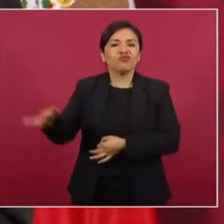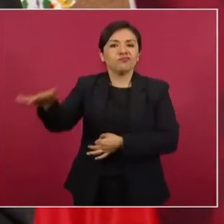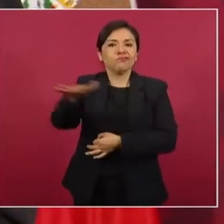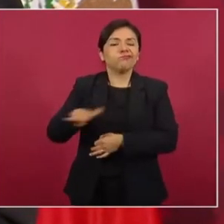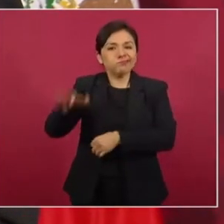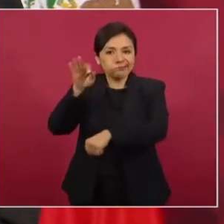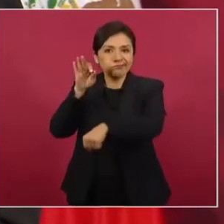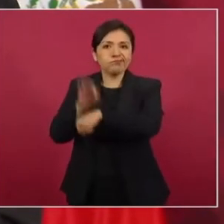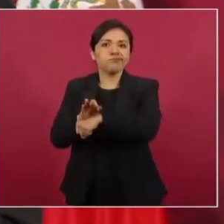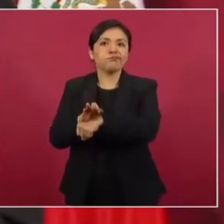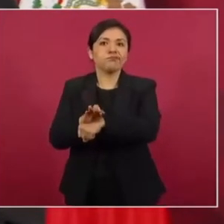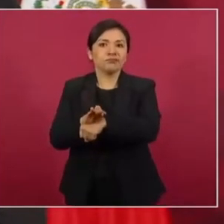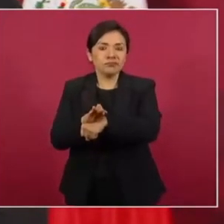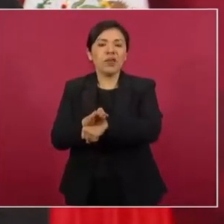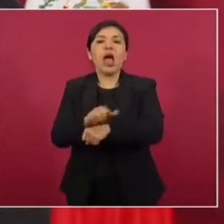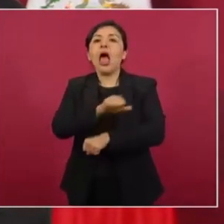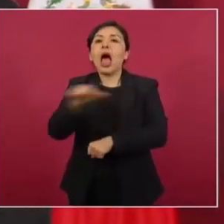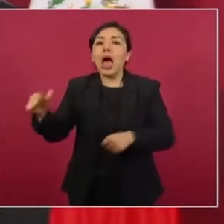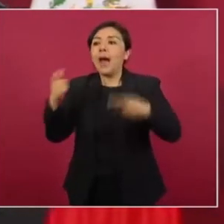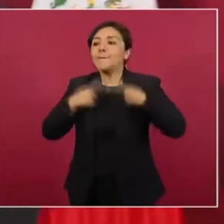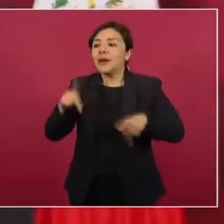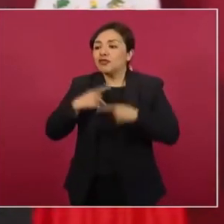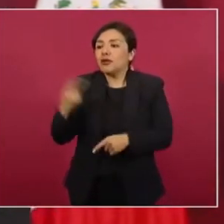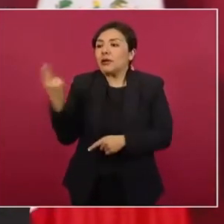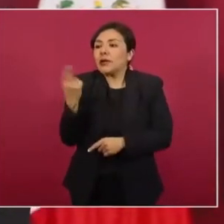a los consumidores,